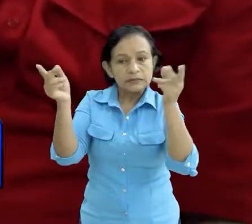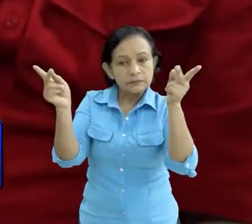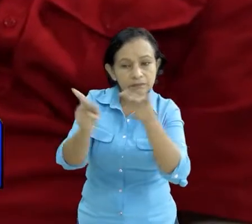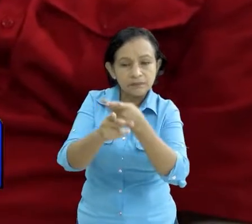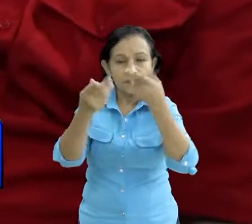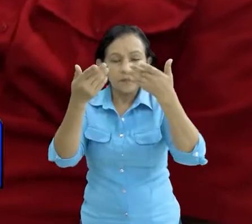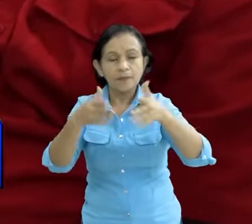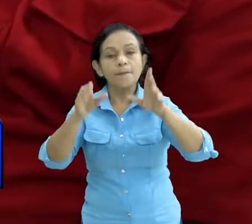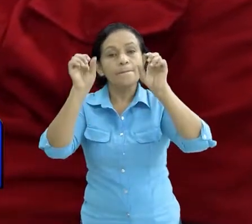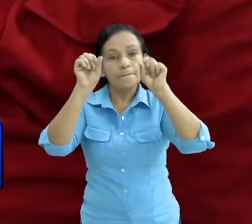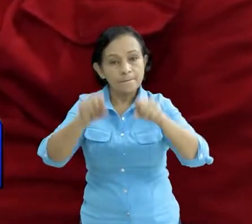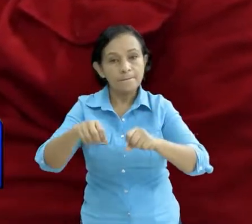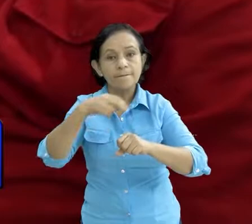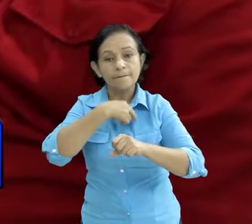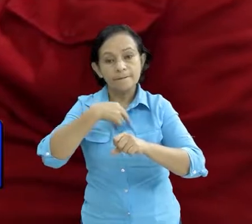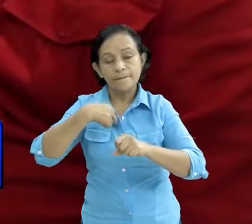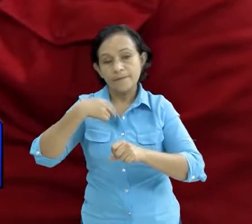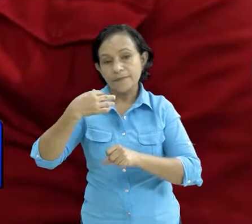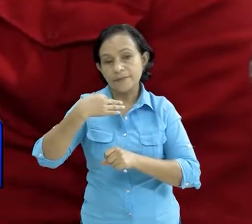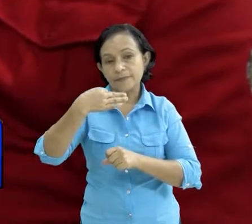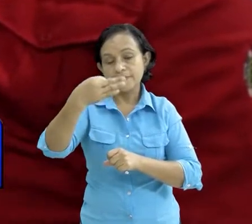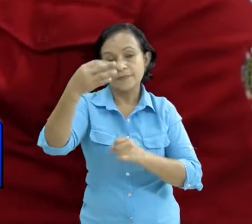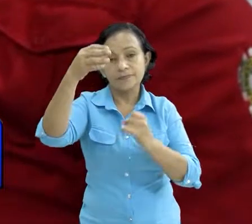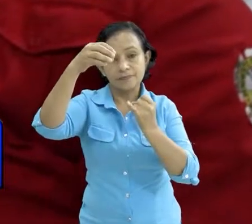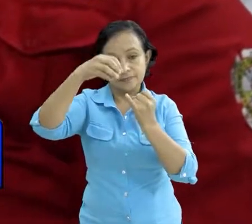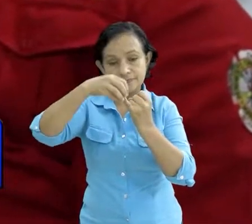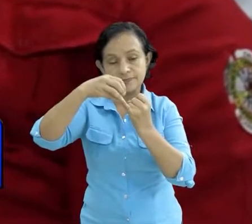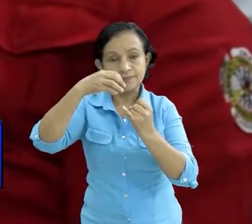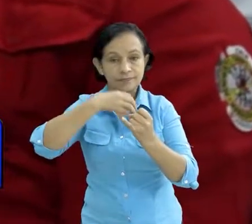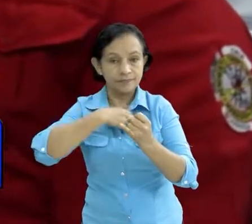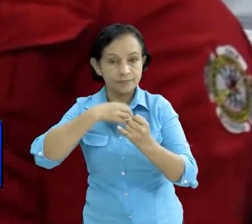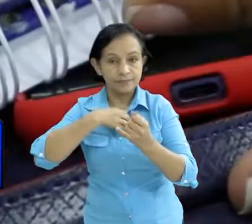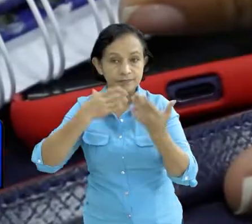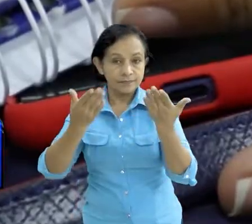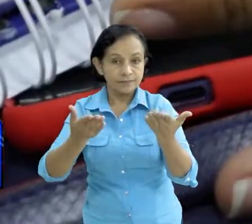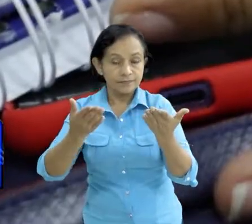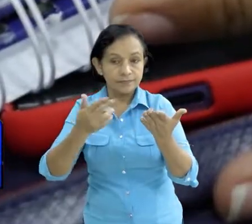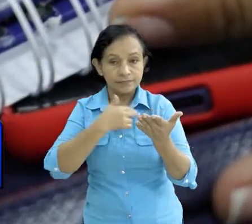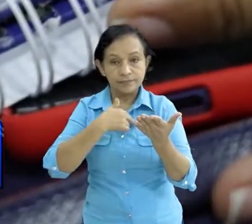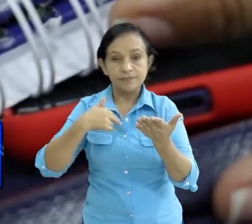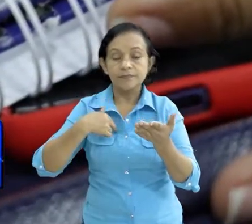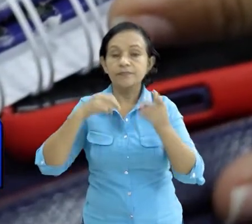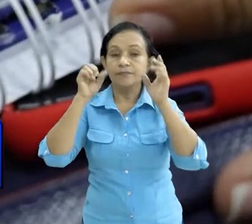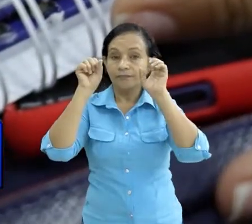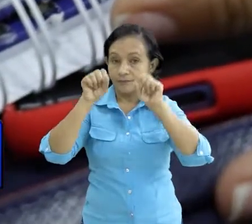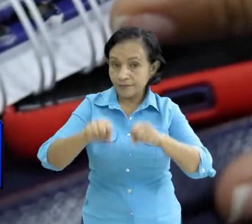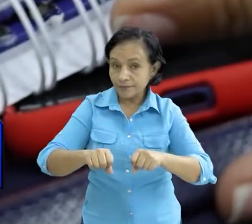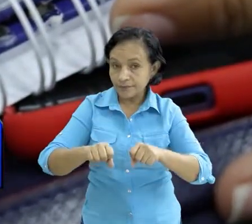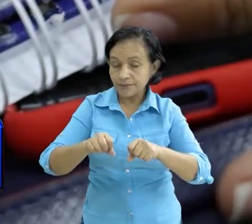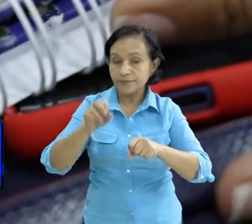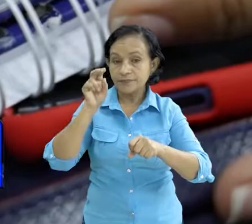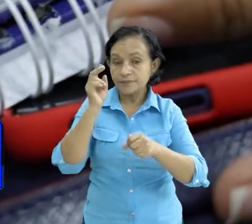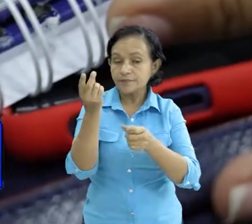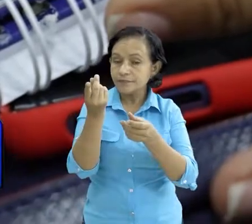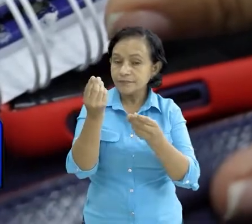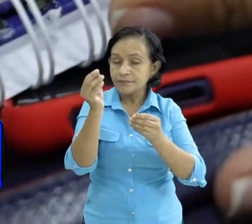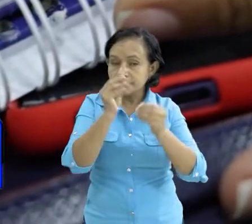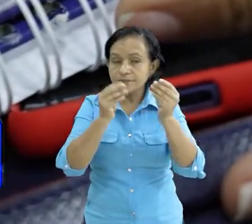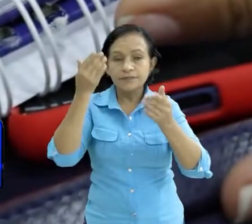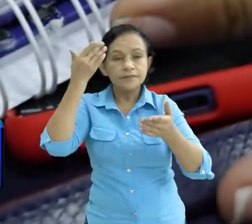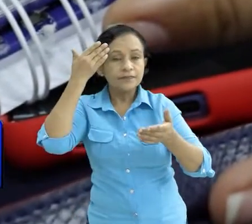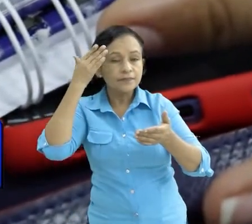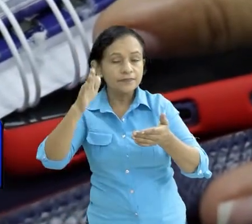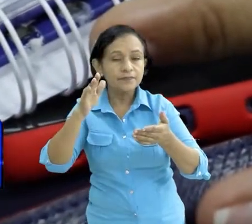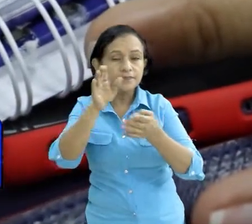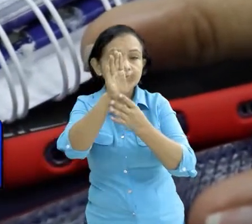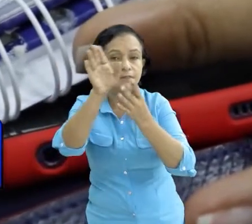puedan suceder en algunos de los centros tecnológicos de tal manera que vamos a poder económicamente saber